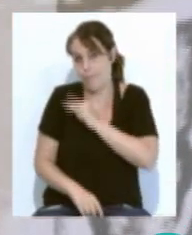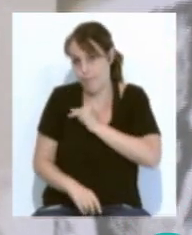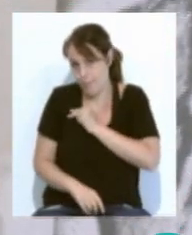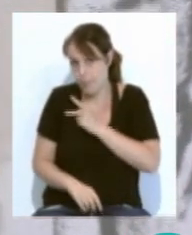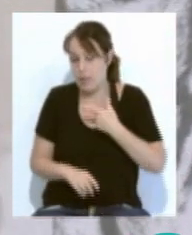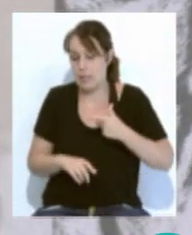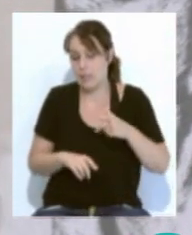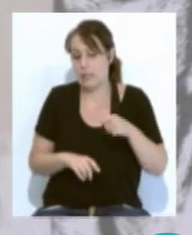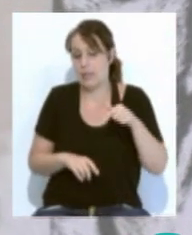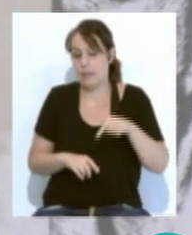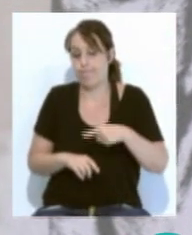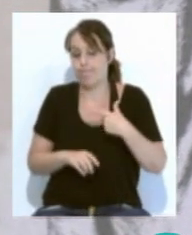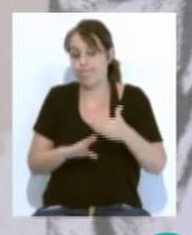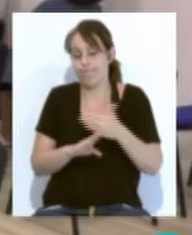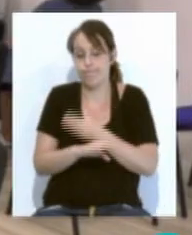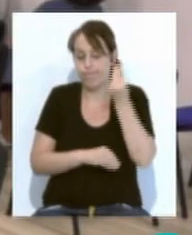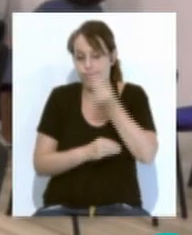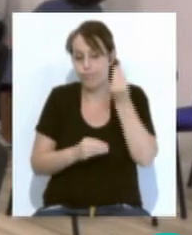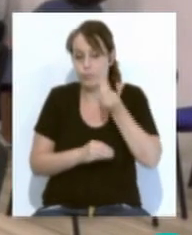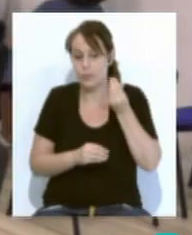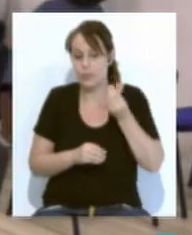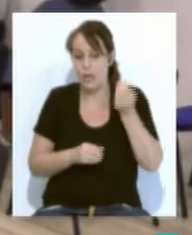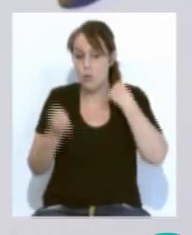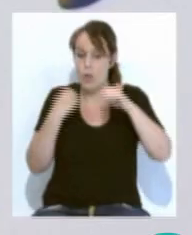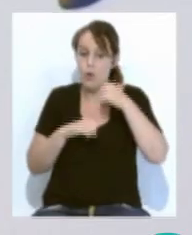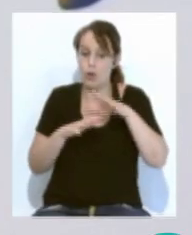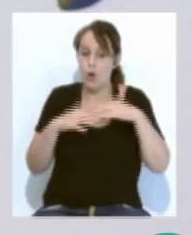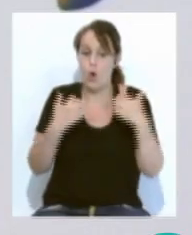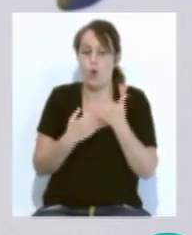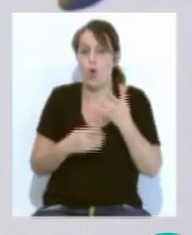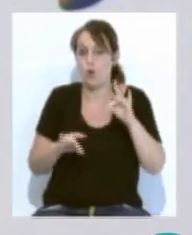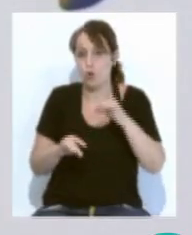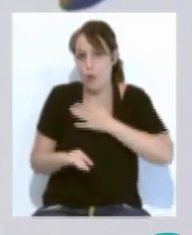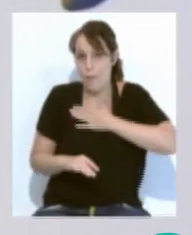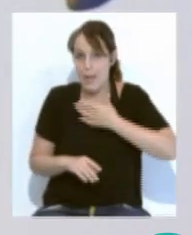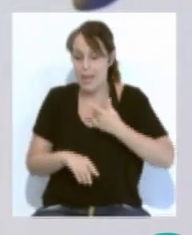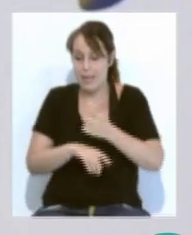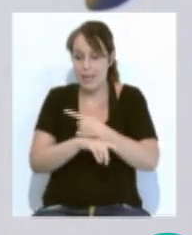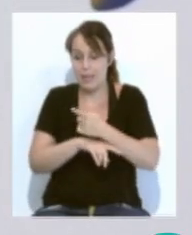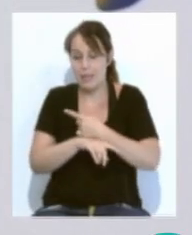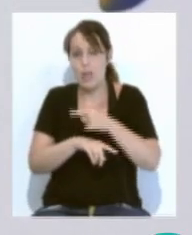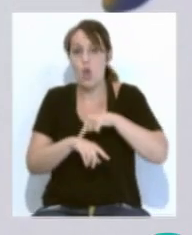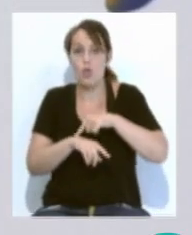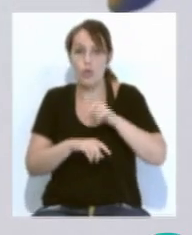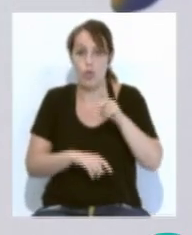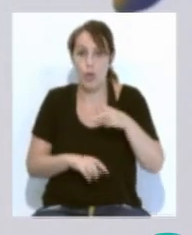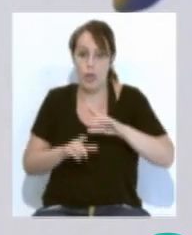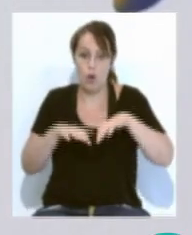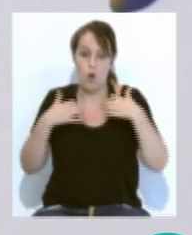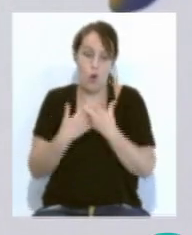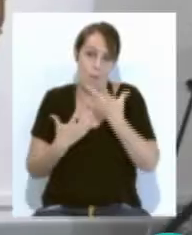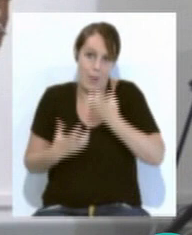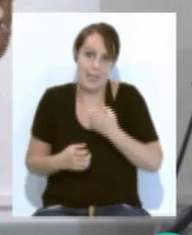del colectivo estaban previstas las actuaciones de los coros Tocamé y al sonar las 12 la comparsa Los Salvajes La